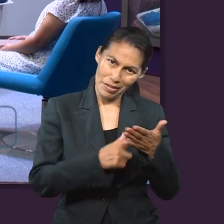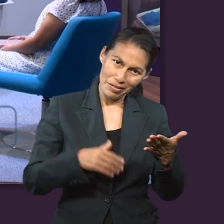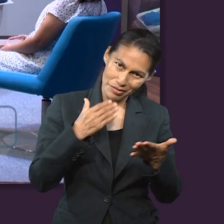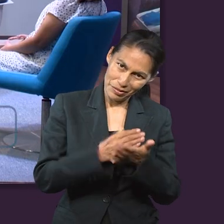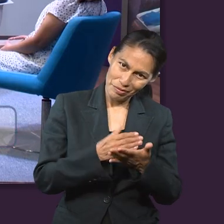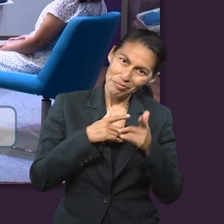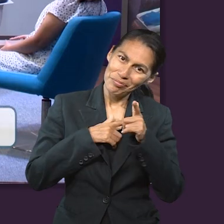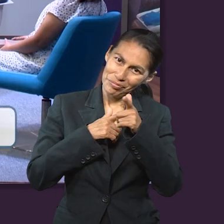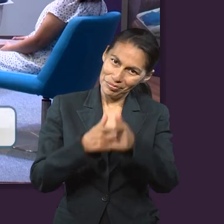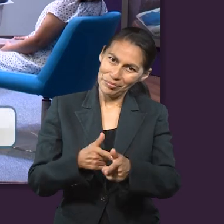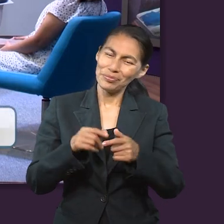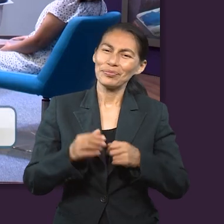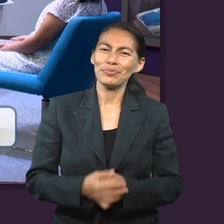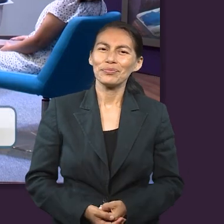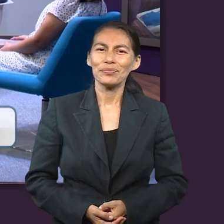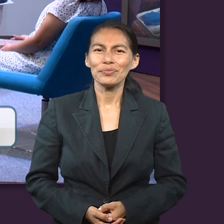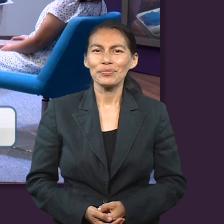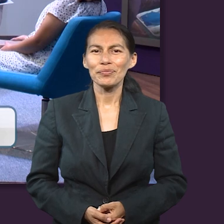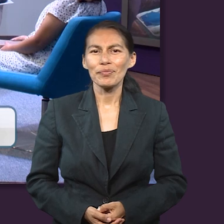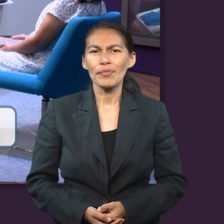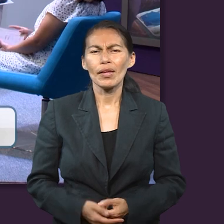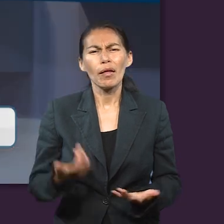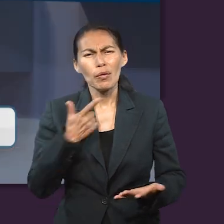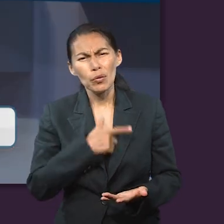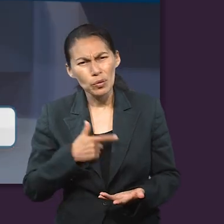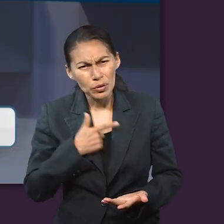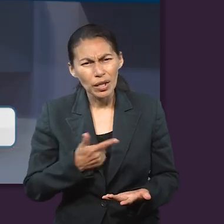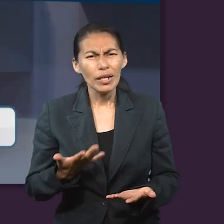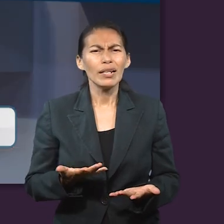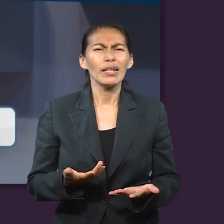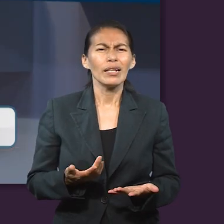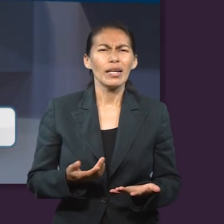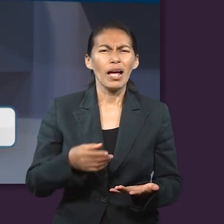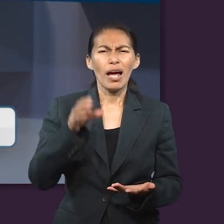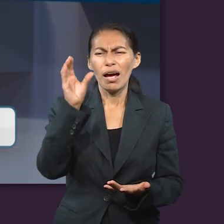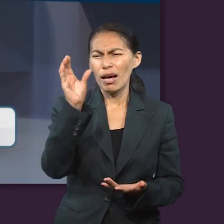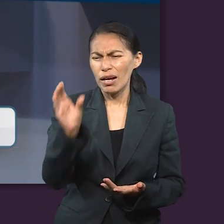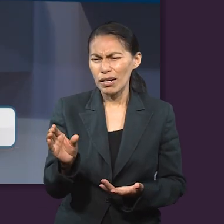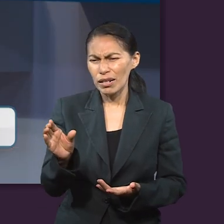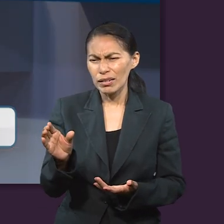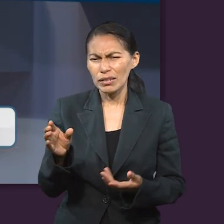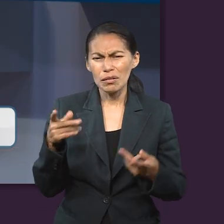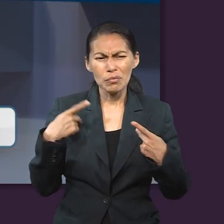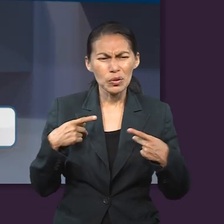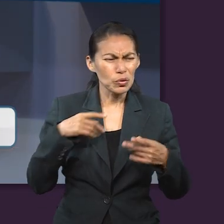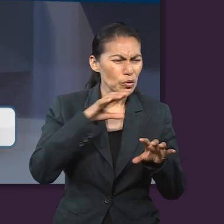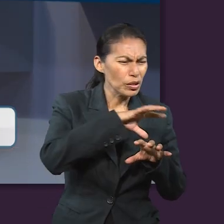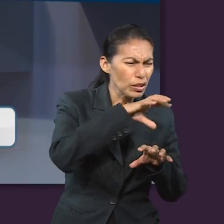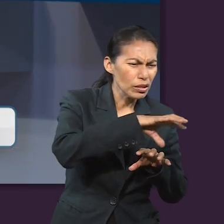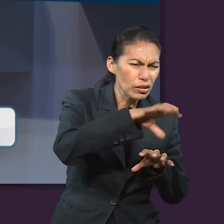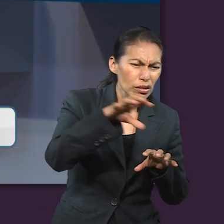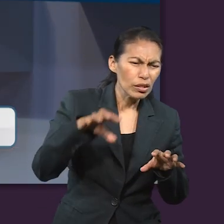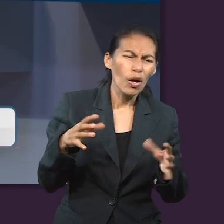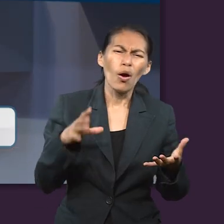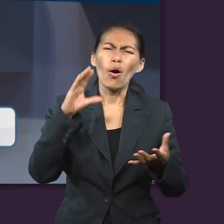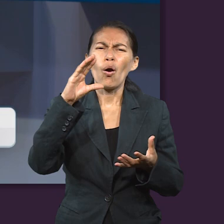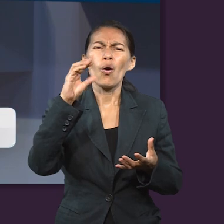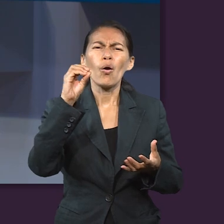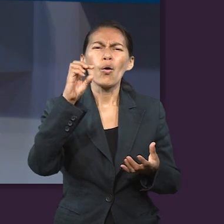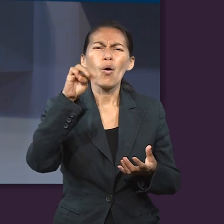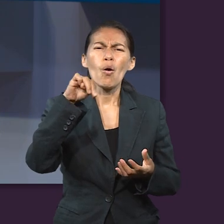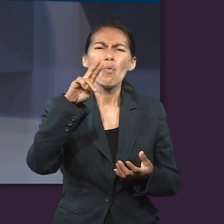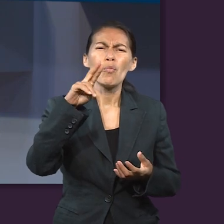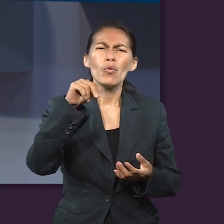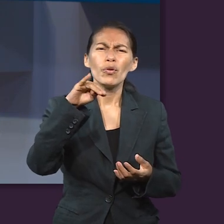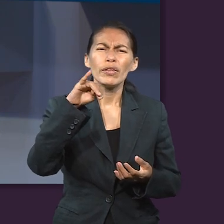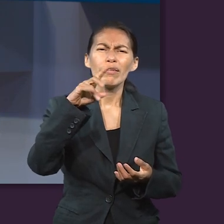lección, me gustaría que discutiéramos un poquito acerca del carácter y la comunidad. No sé si alguien me puede